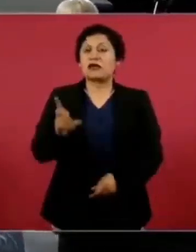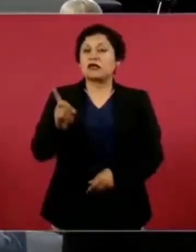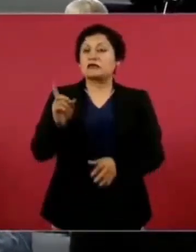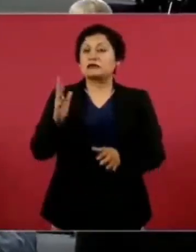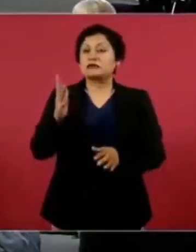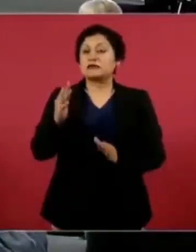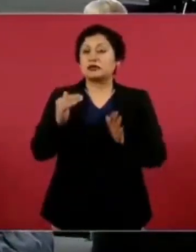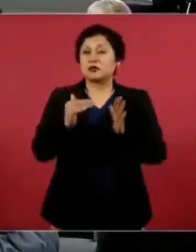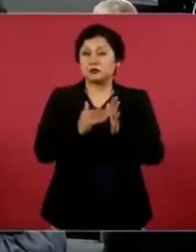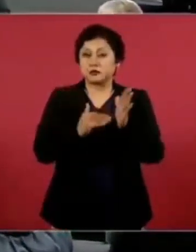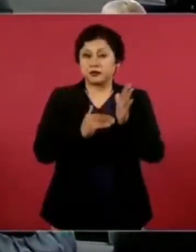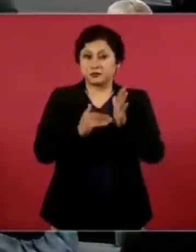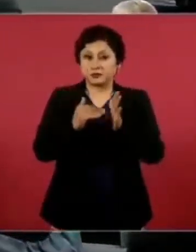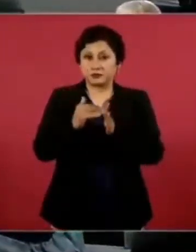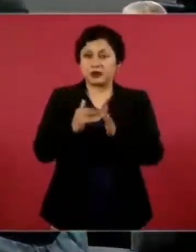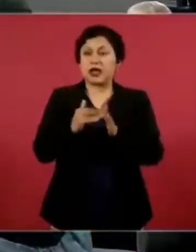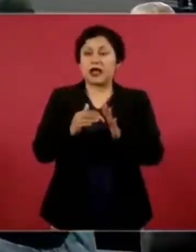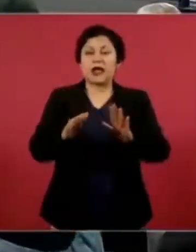Ah, sí.